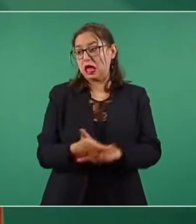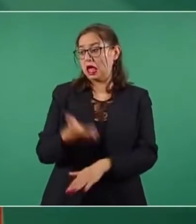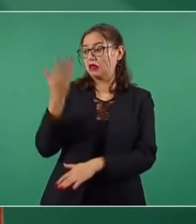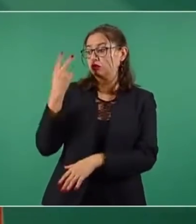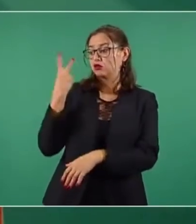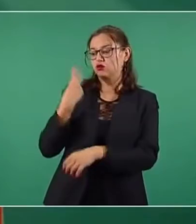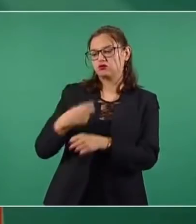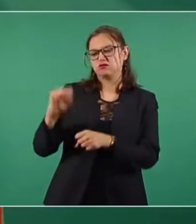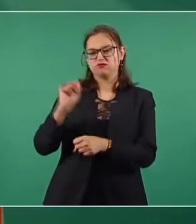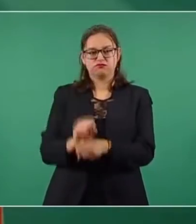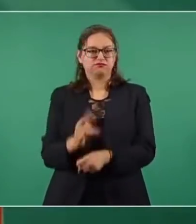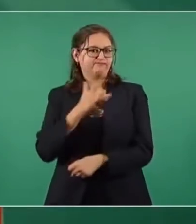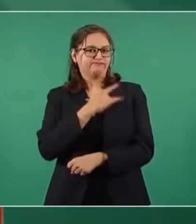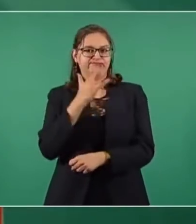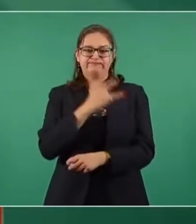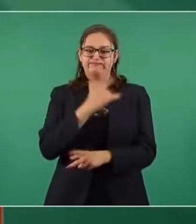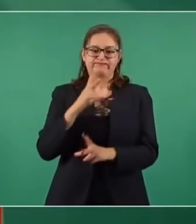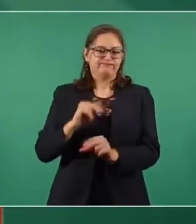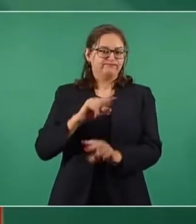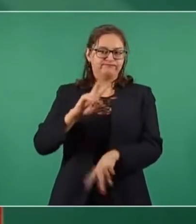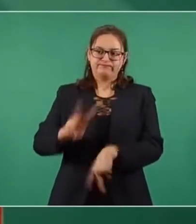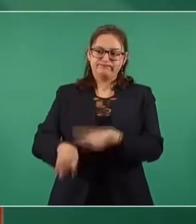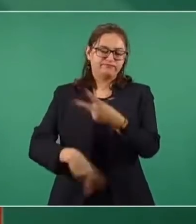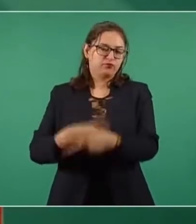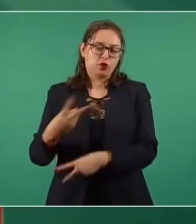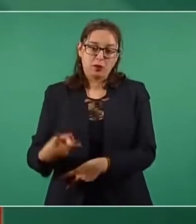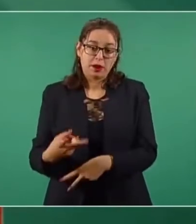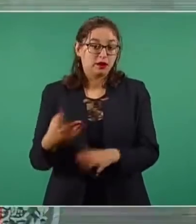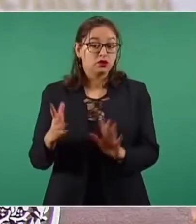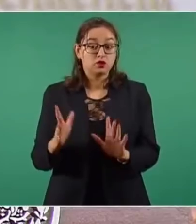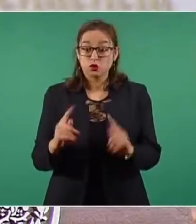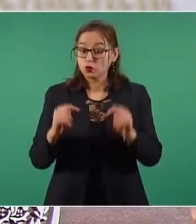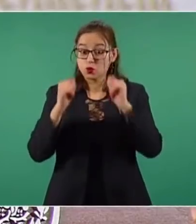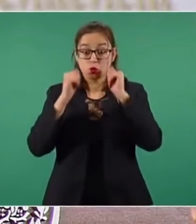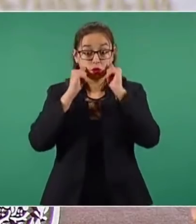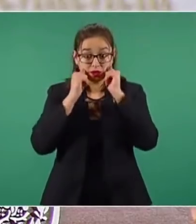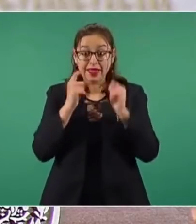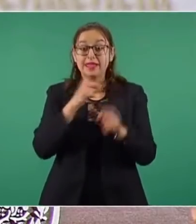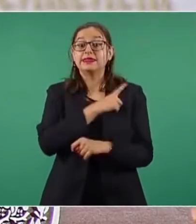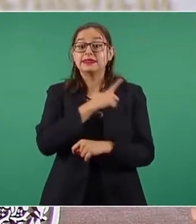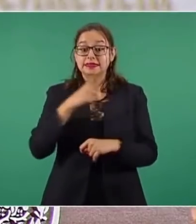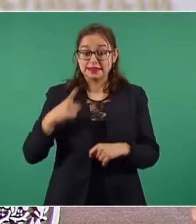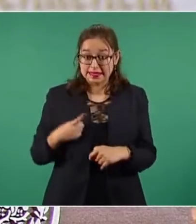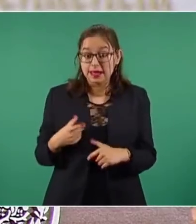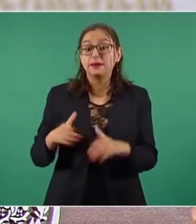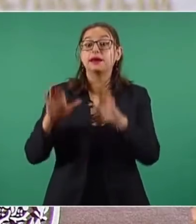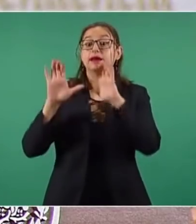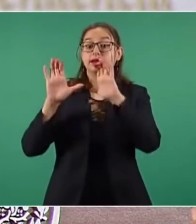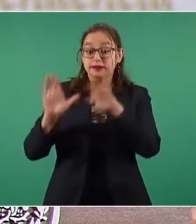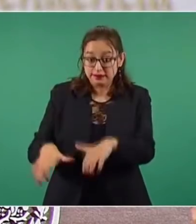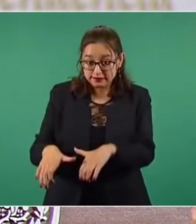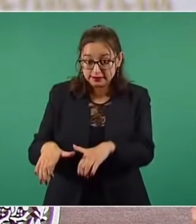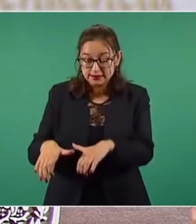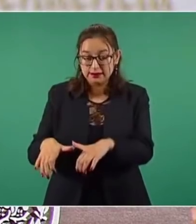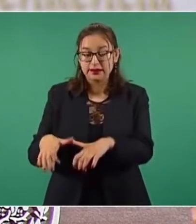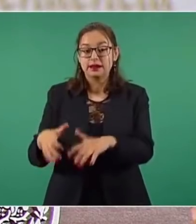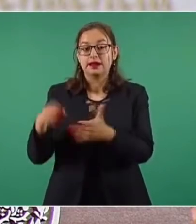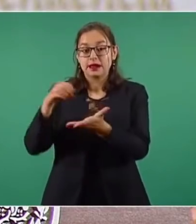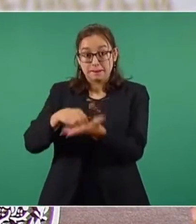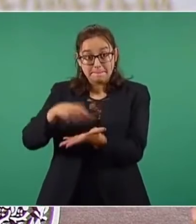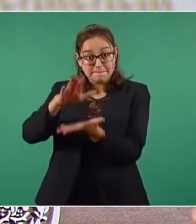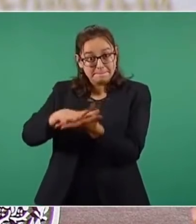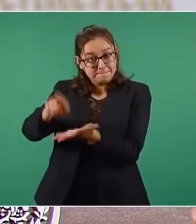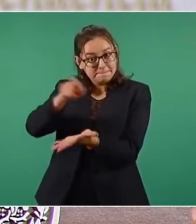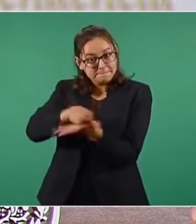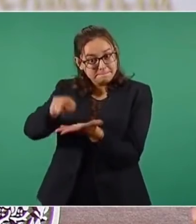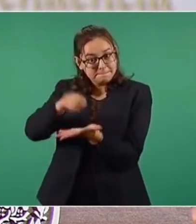la escuela sí tengo que hacer el proceso de inscripción para que no después el pequeñito pueda quedar no inscrito